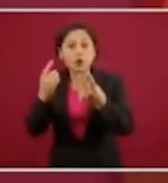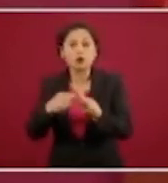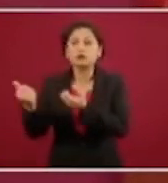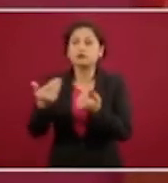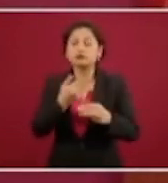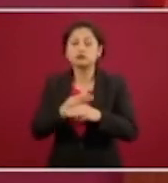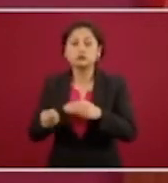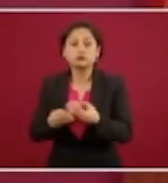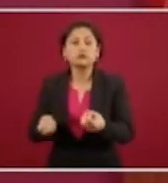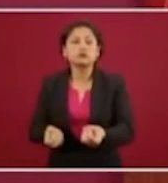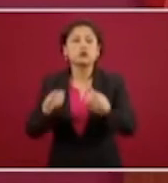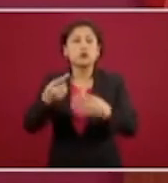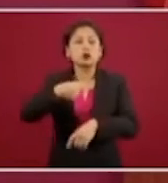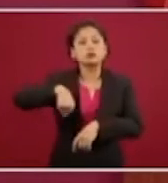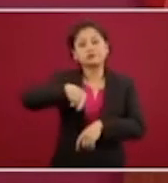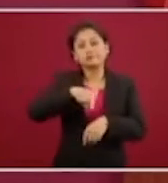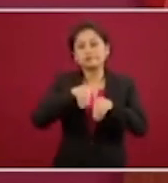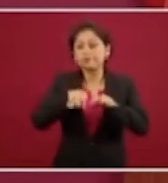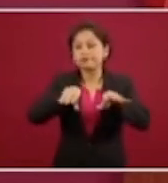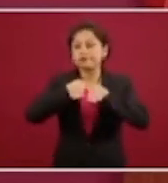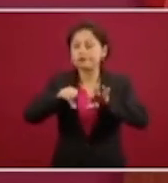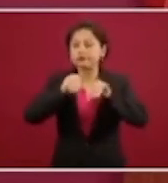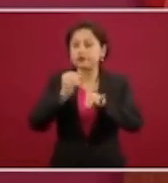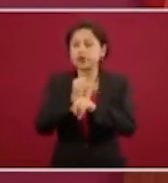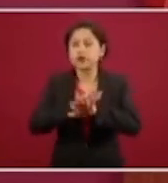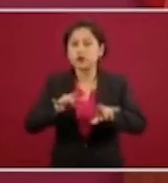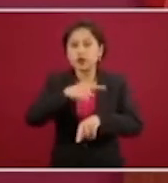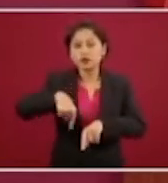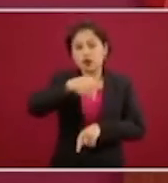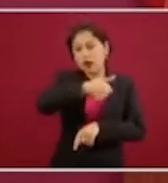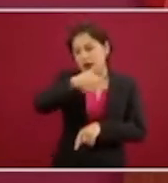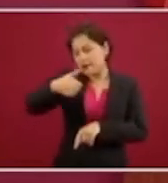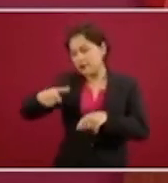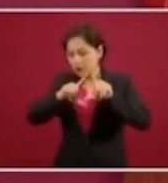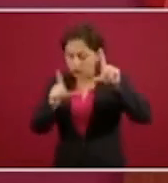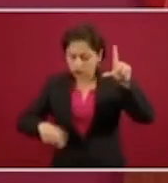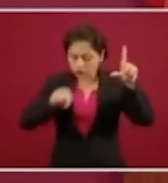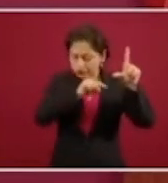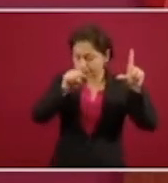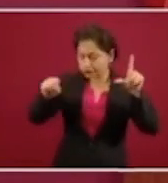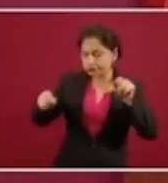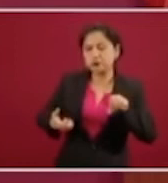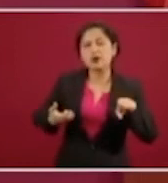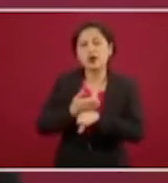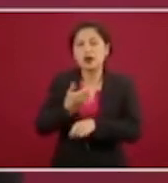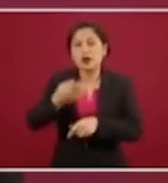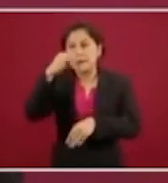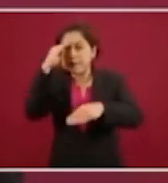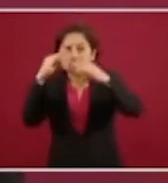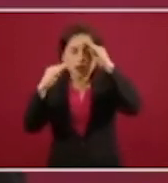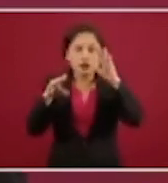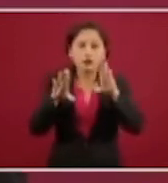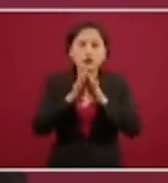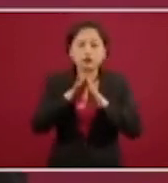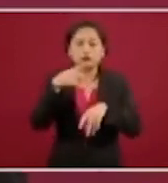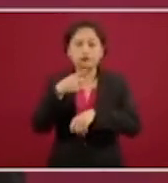todos para reaccionar de la mejor manera posible y prever lo que va a venir los próximos días. Entonces, podríamos decir que al día de hoy